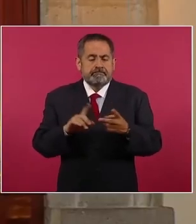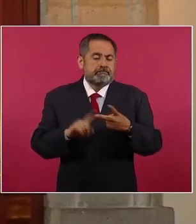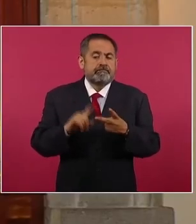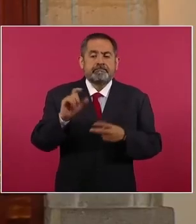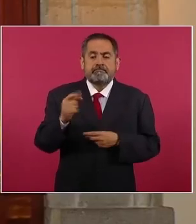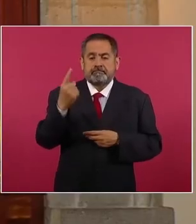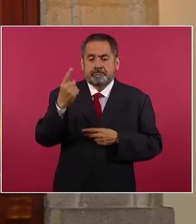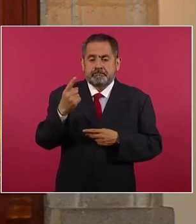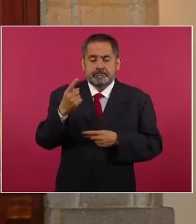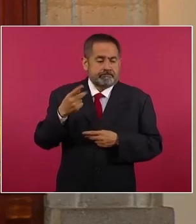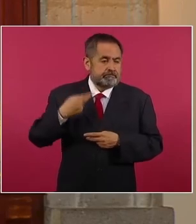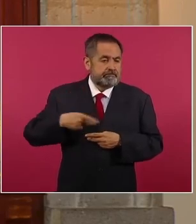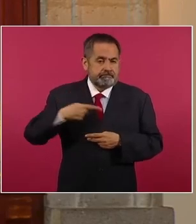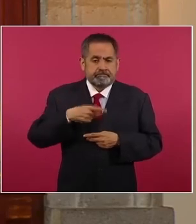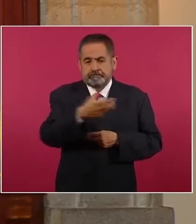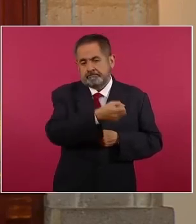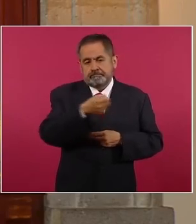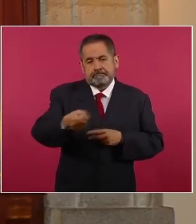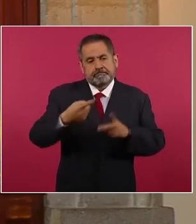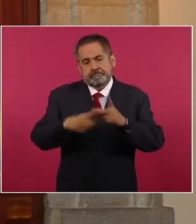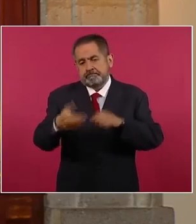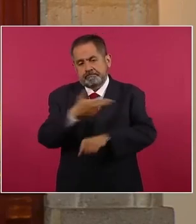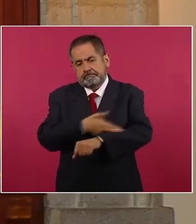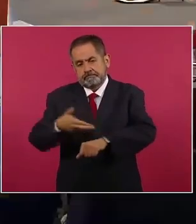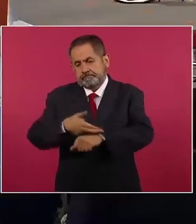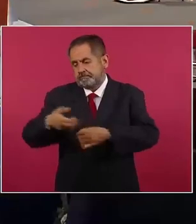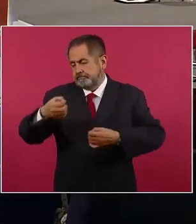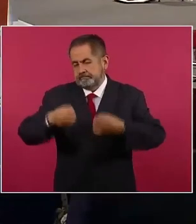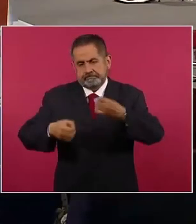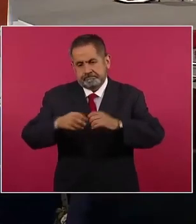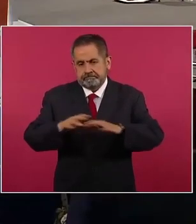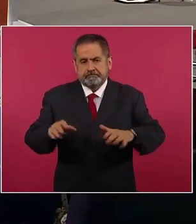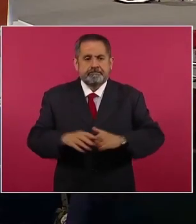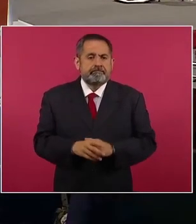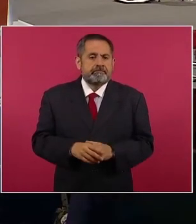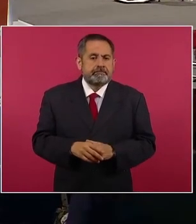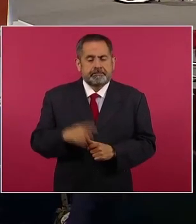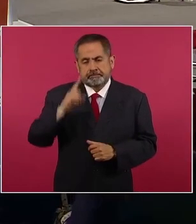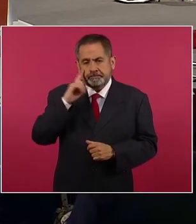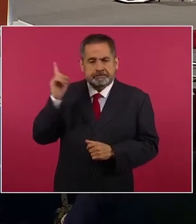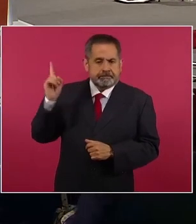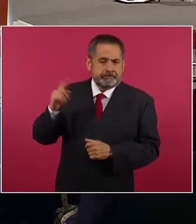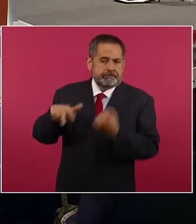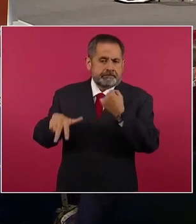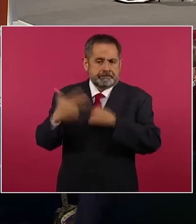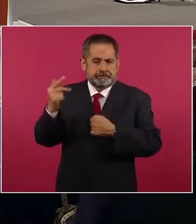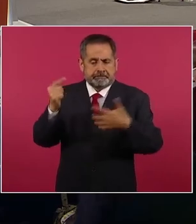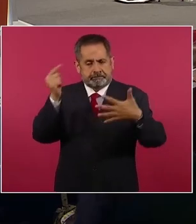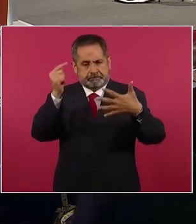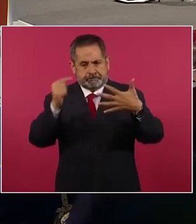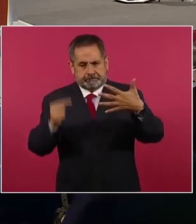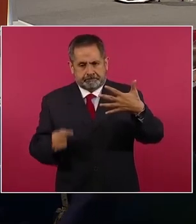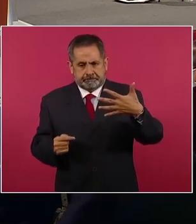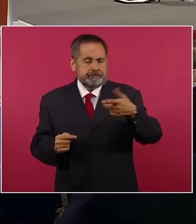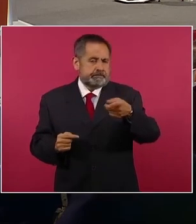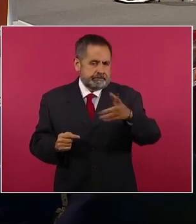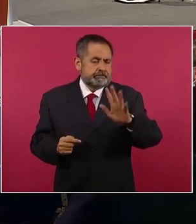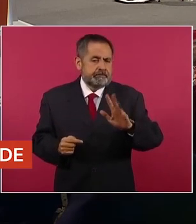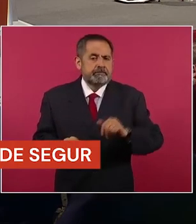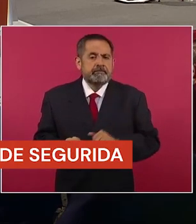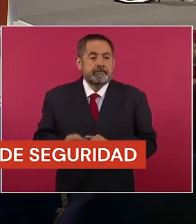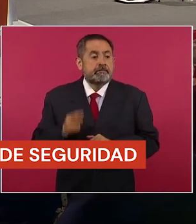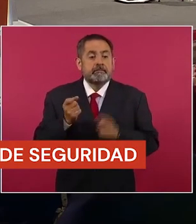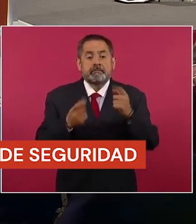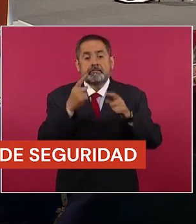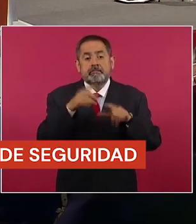vinculados a proceso penal. Siguiente. Estos son los 13 casos. Aquellos casos donde